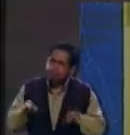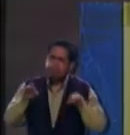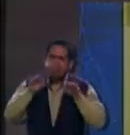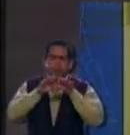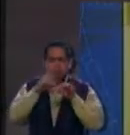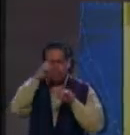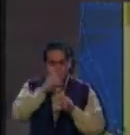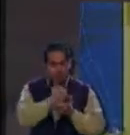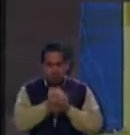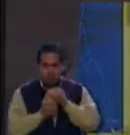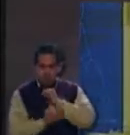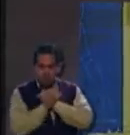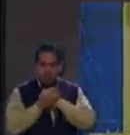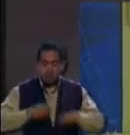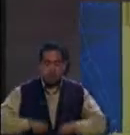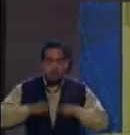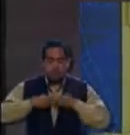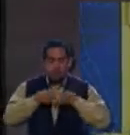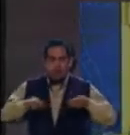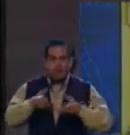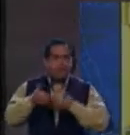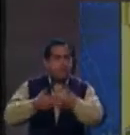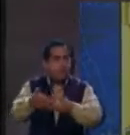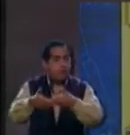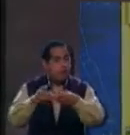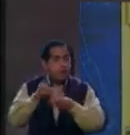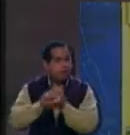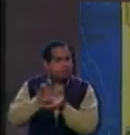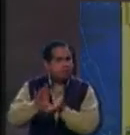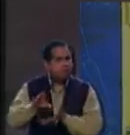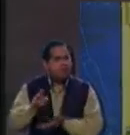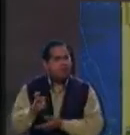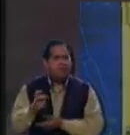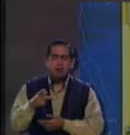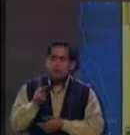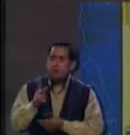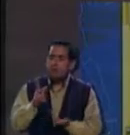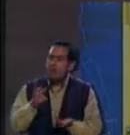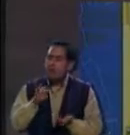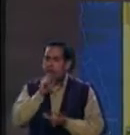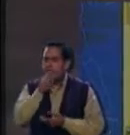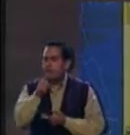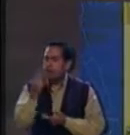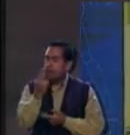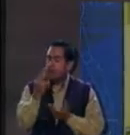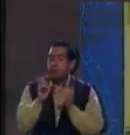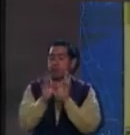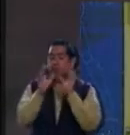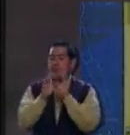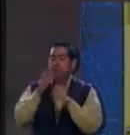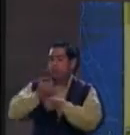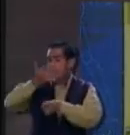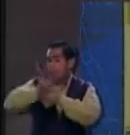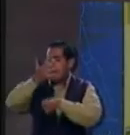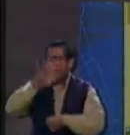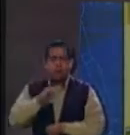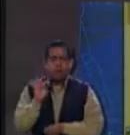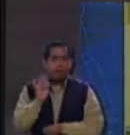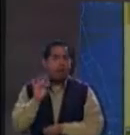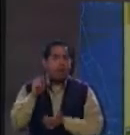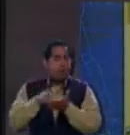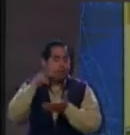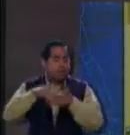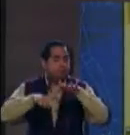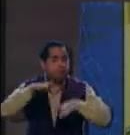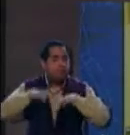desarrollo personal de las mujeres con discapacidad, aunque también puede ser un gran obstáculo, ¿no?